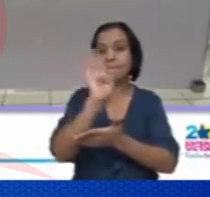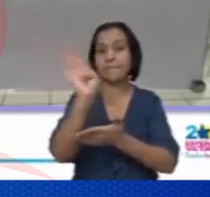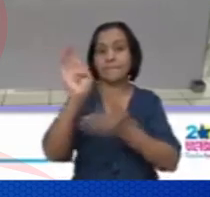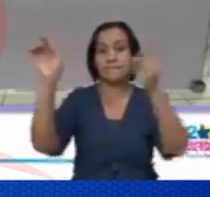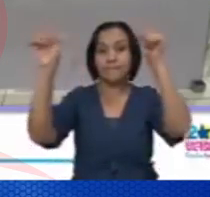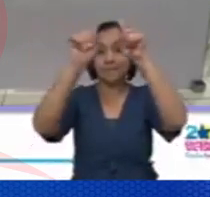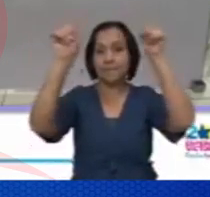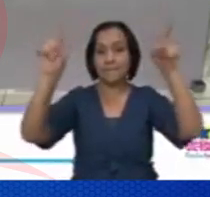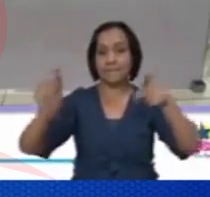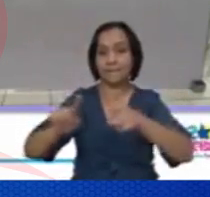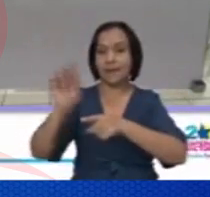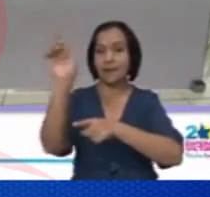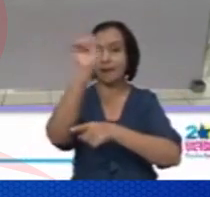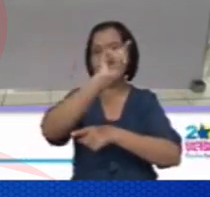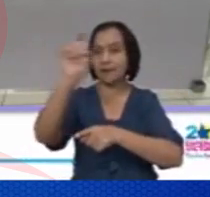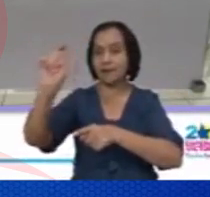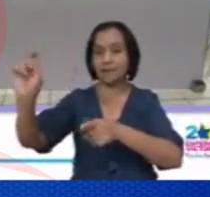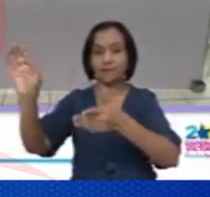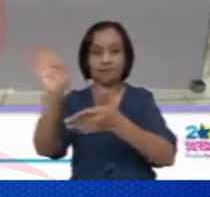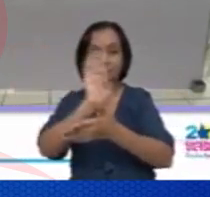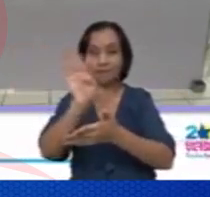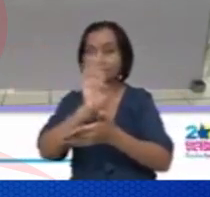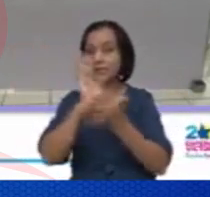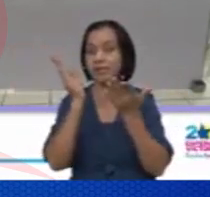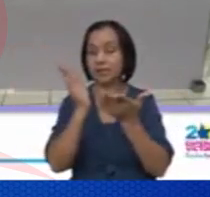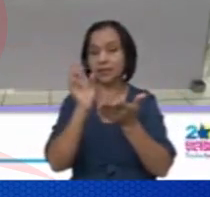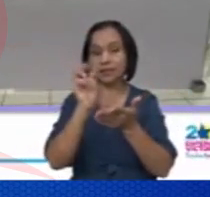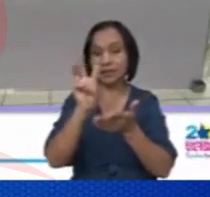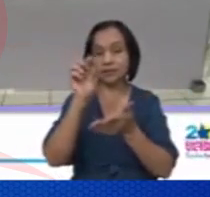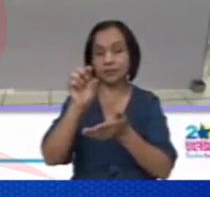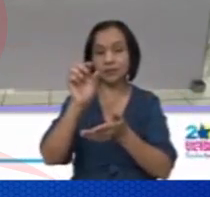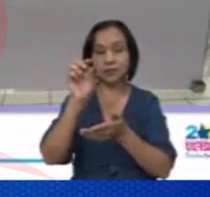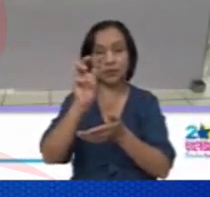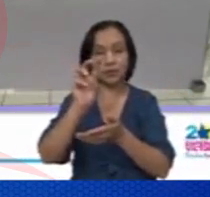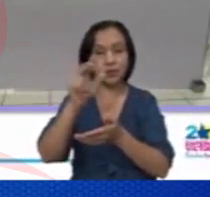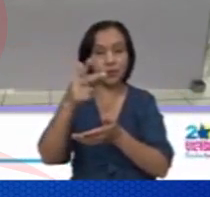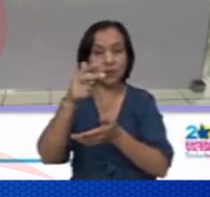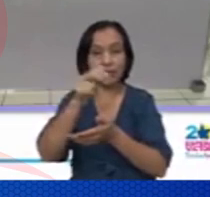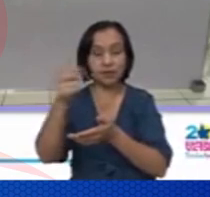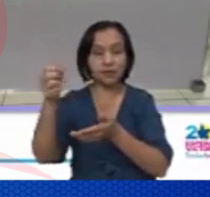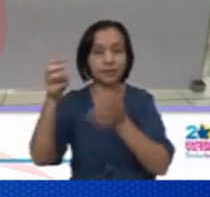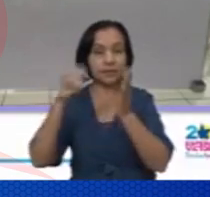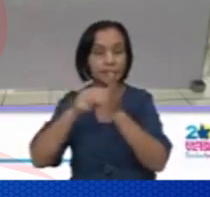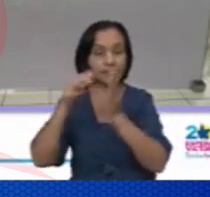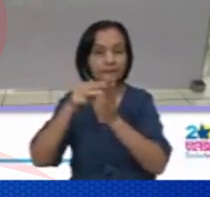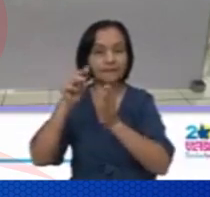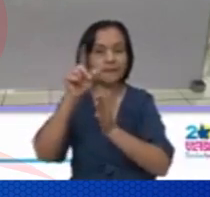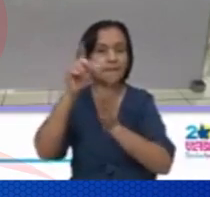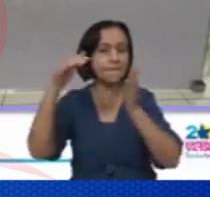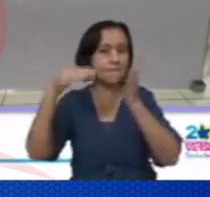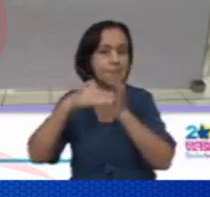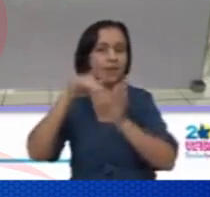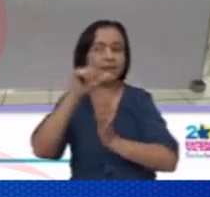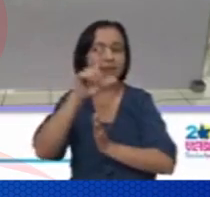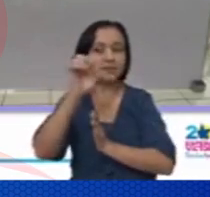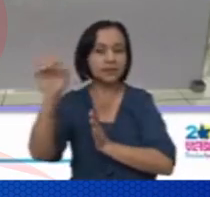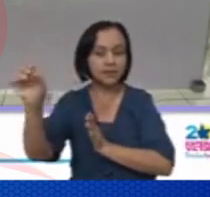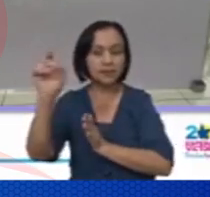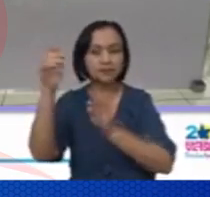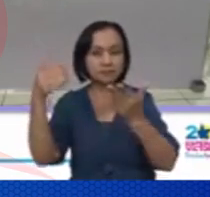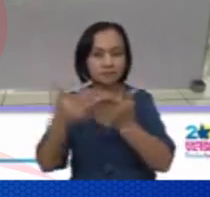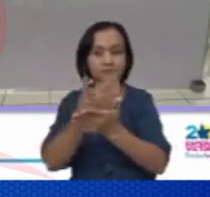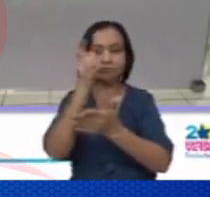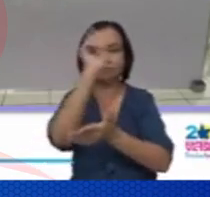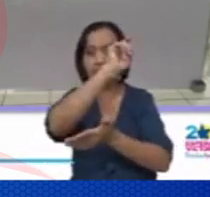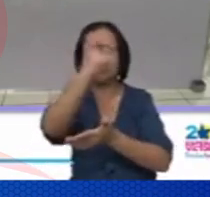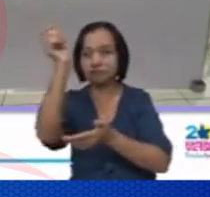Henry Jaime Sánchez, Director General de Infraestructura Escolar del Ministerio de Educación, dijo que para este 2022 se esperan